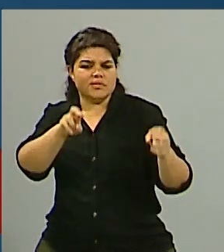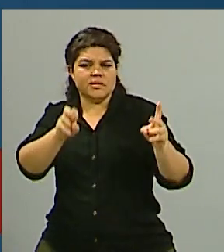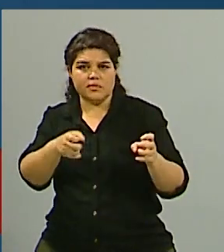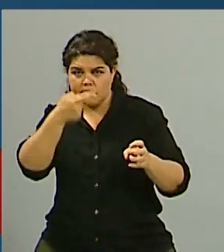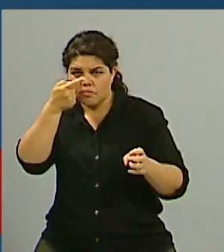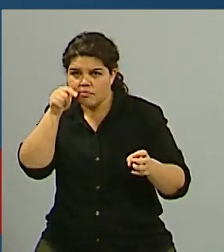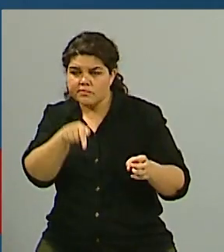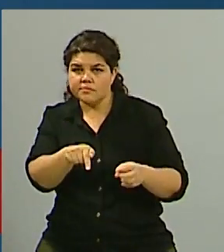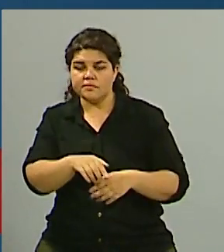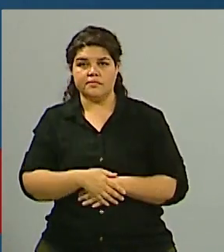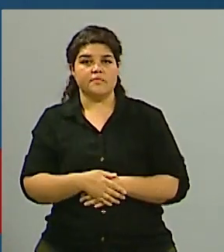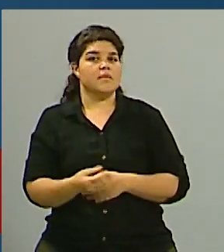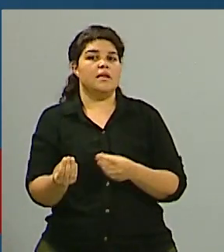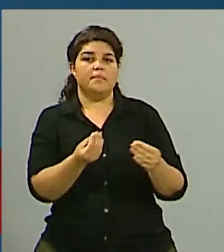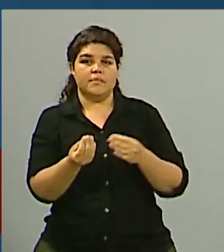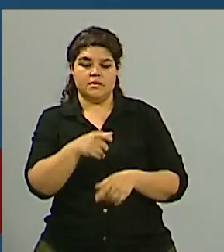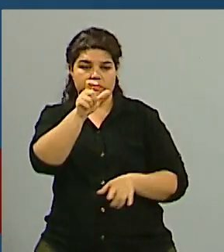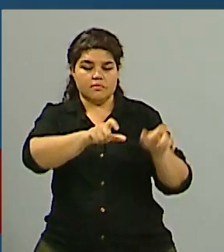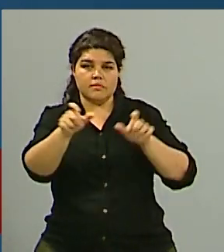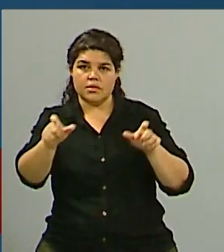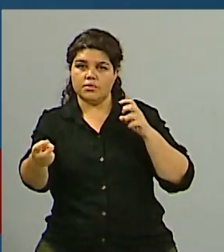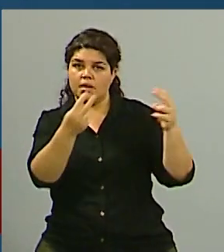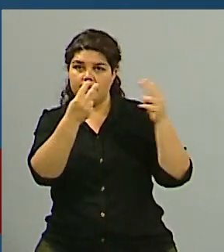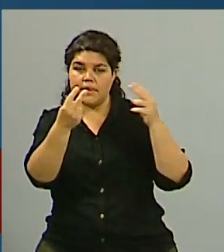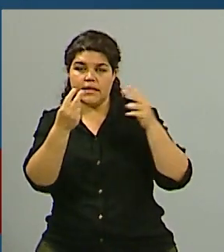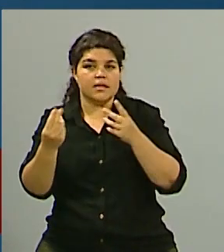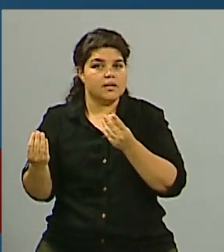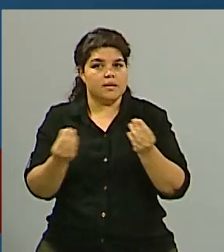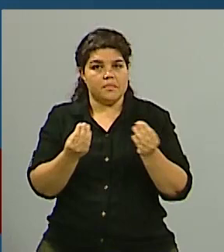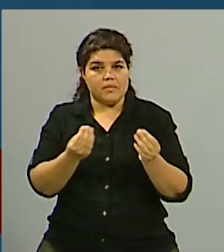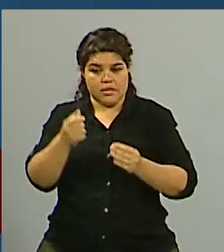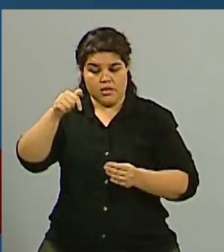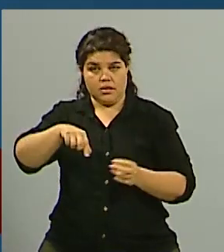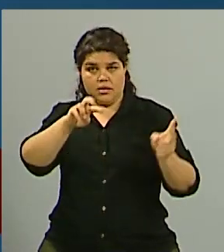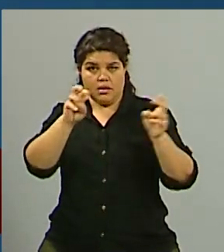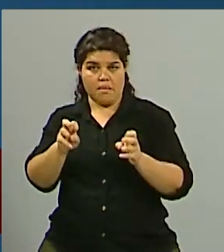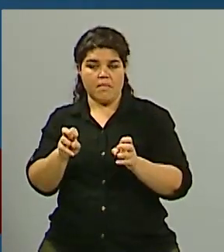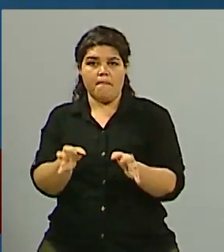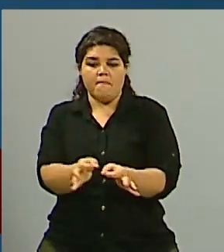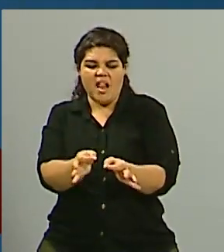poner en situación a la gente que nos está viendo. ¿De qué se trata la cuestión Malvinas?